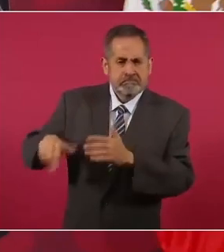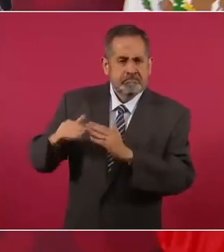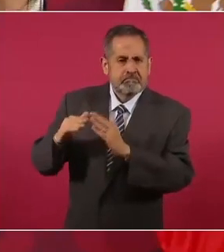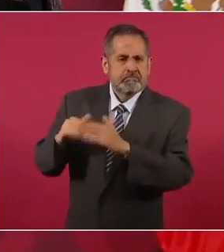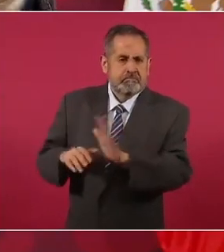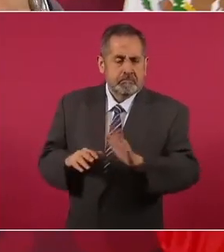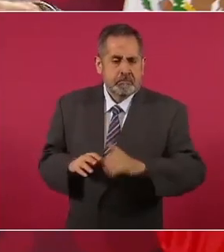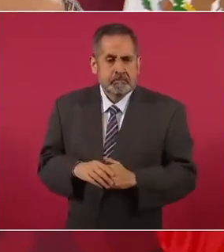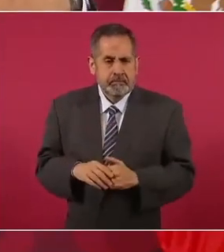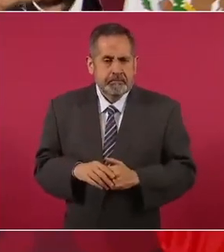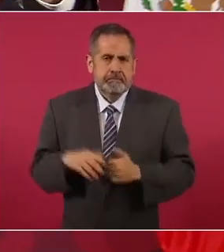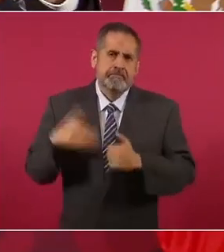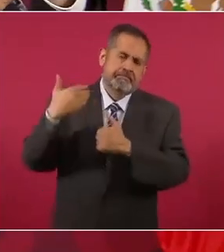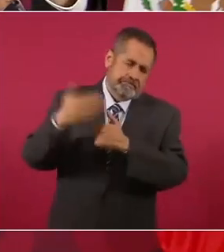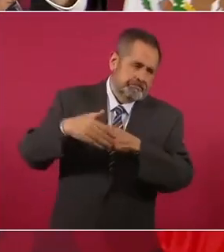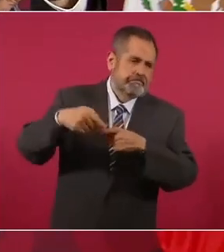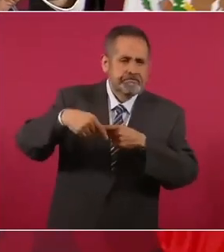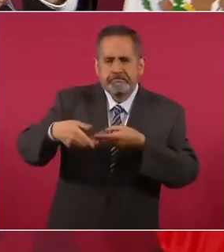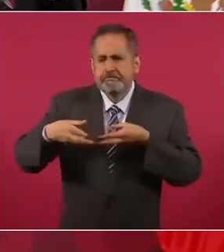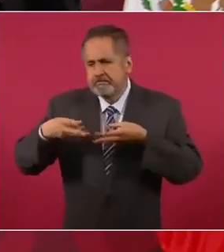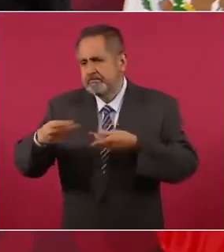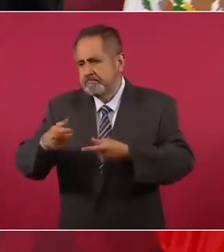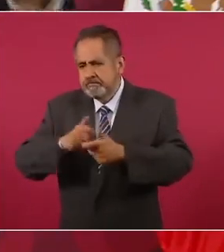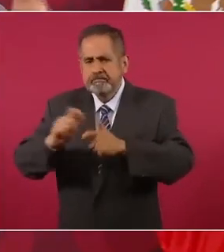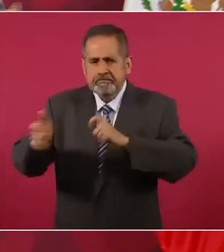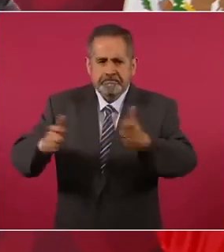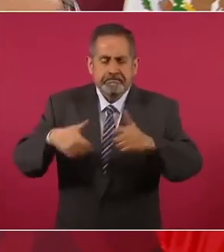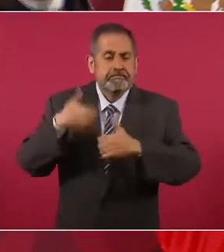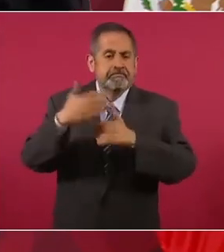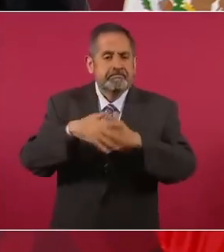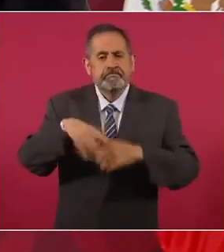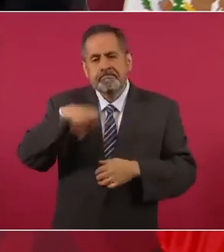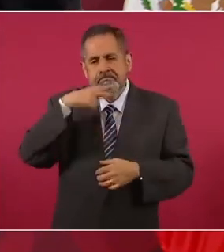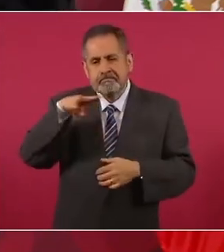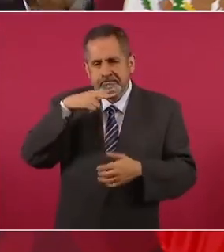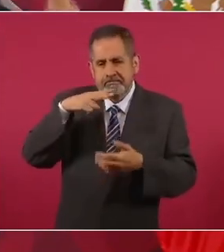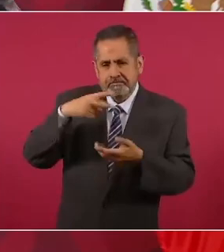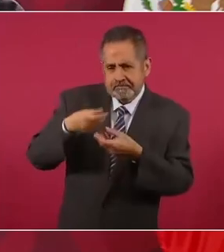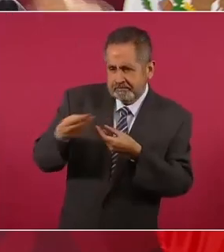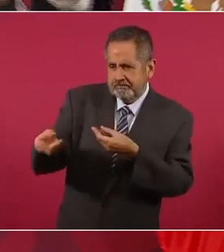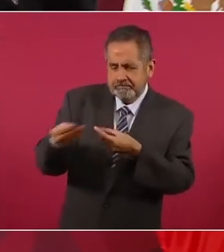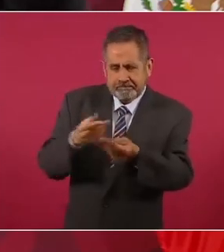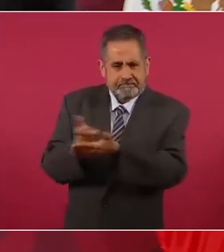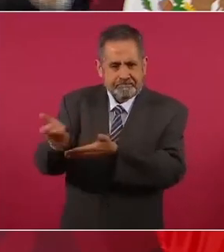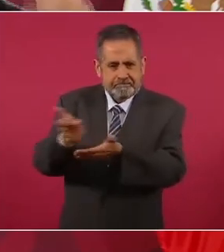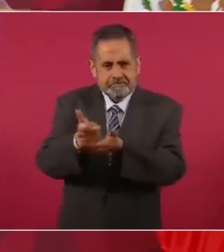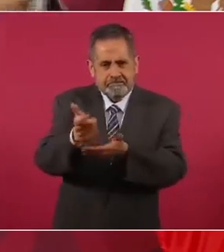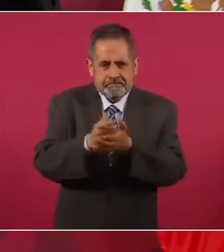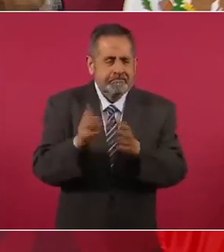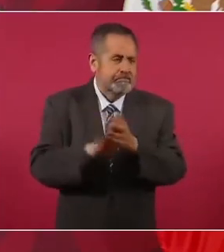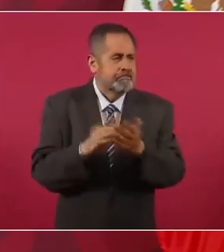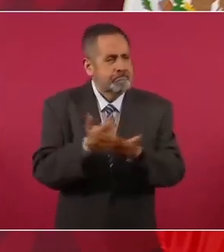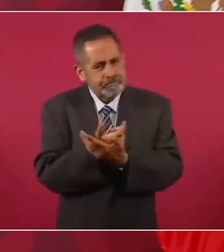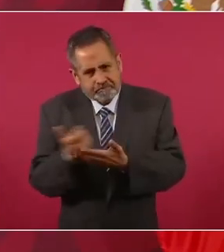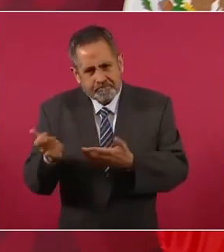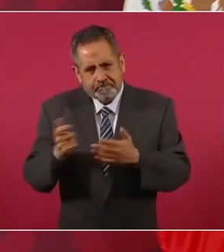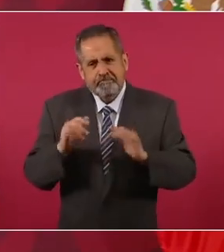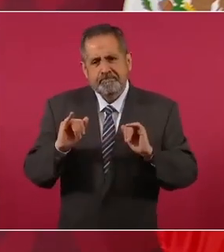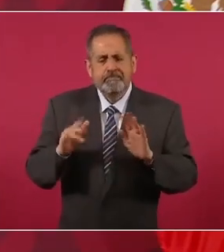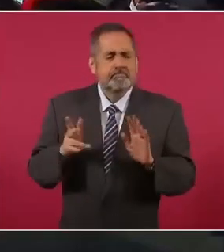Claro, vienen los pagos de aguinaldo y de sueldos y todo,